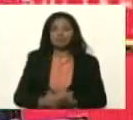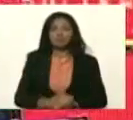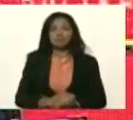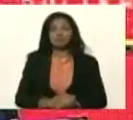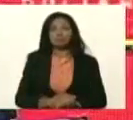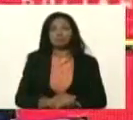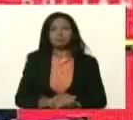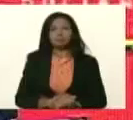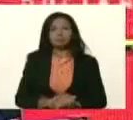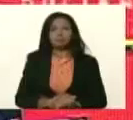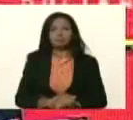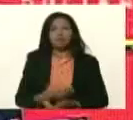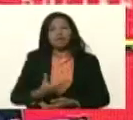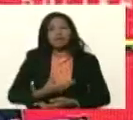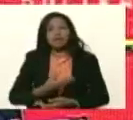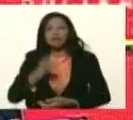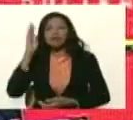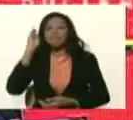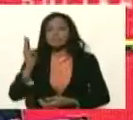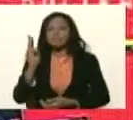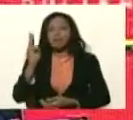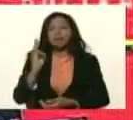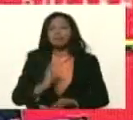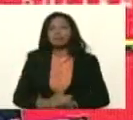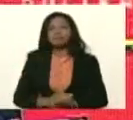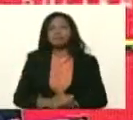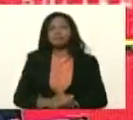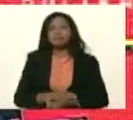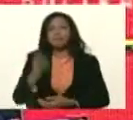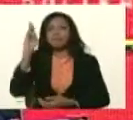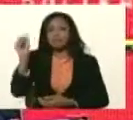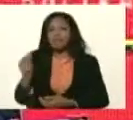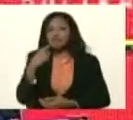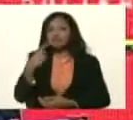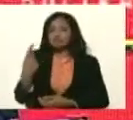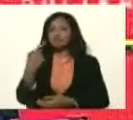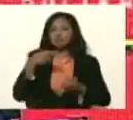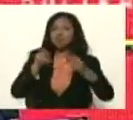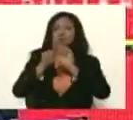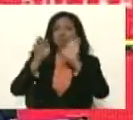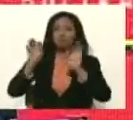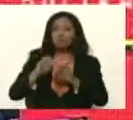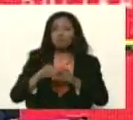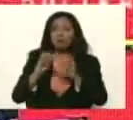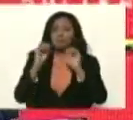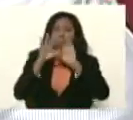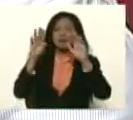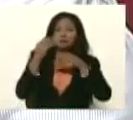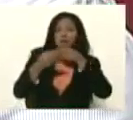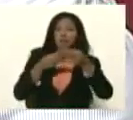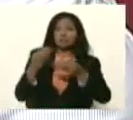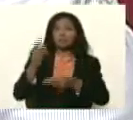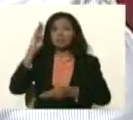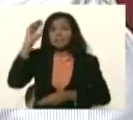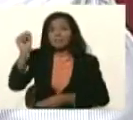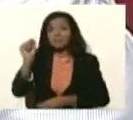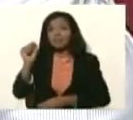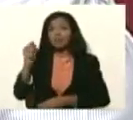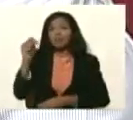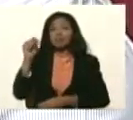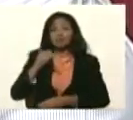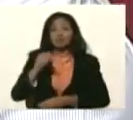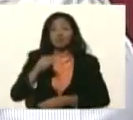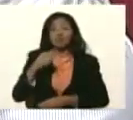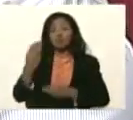aquí está el alcalde de Petare tengo que decirle que es un milagro lo que ha hecho el alcalde de Petare no lo ha hecho él